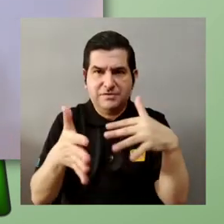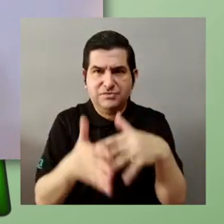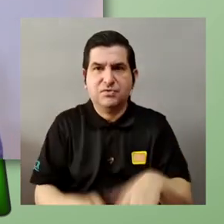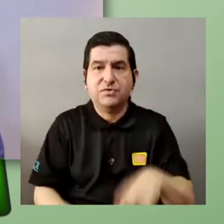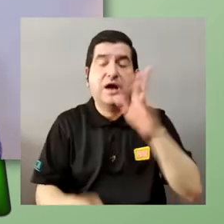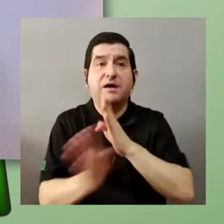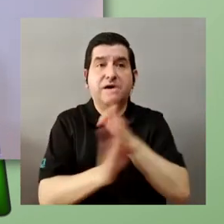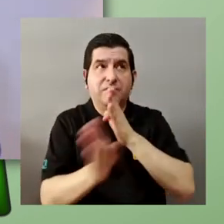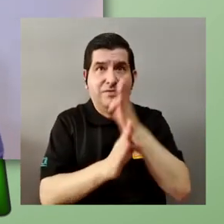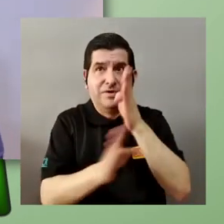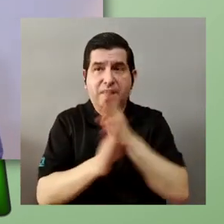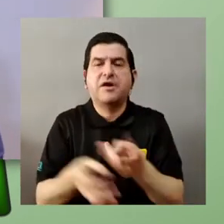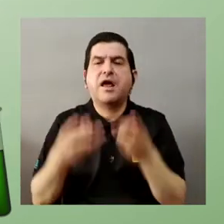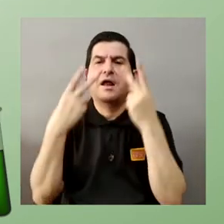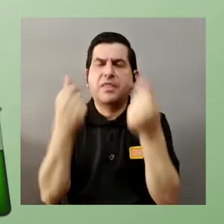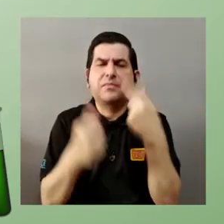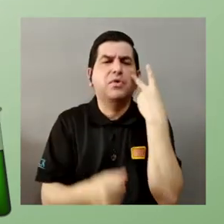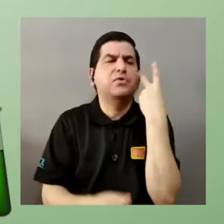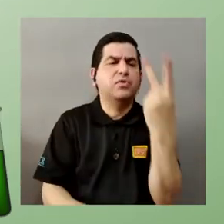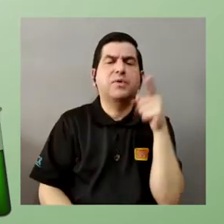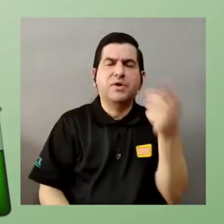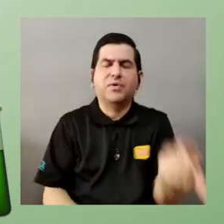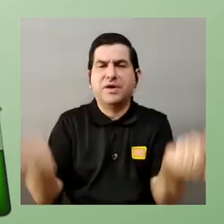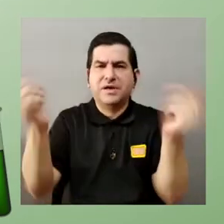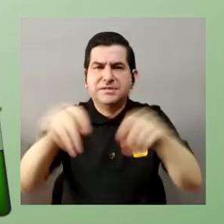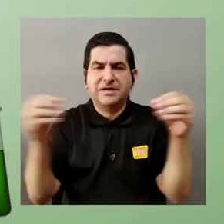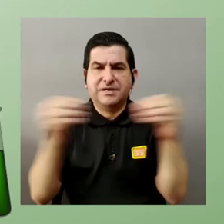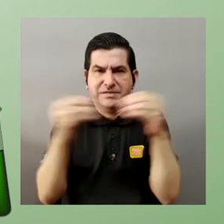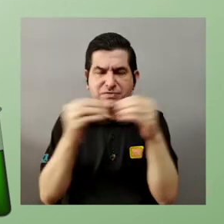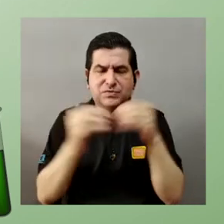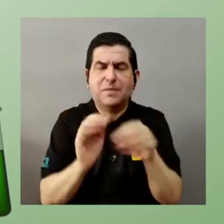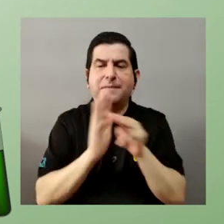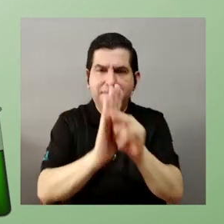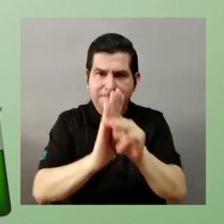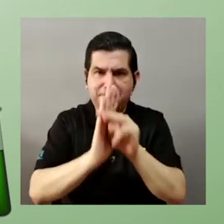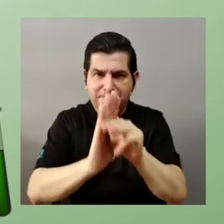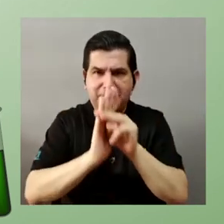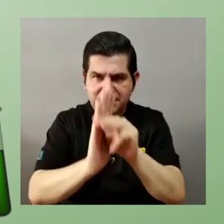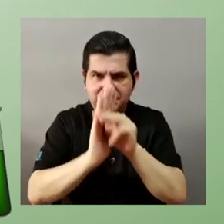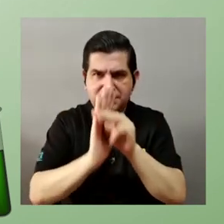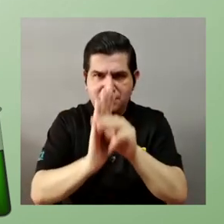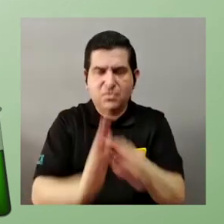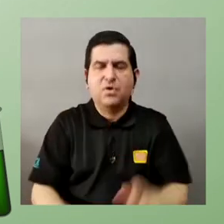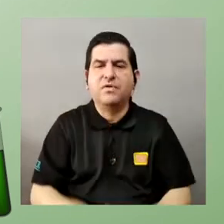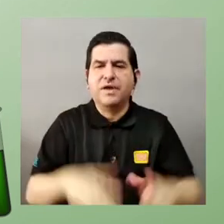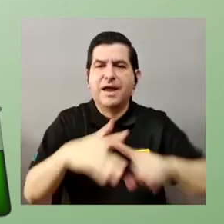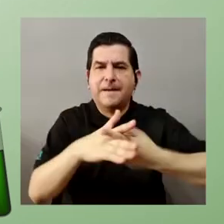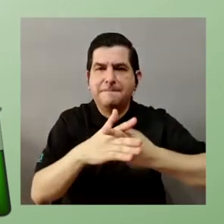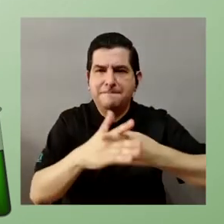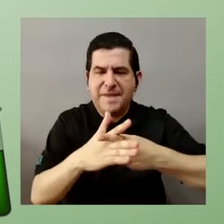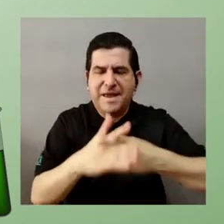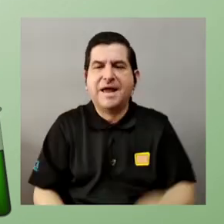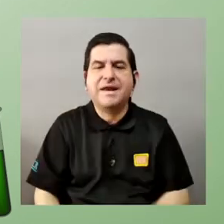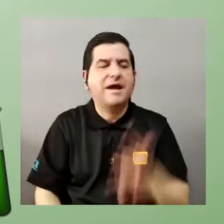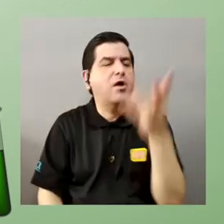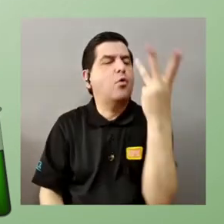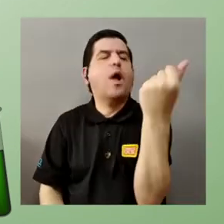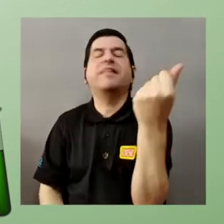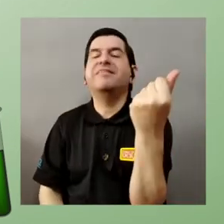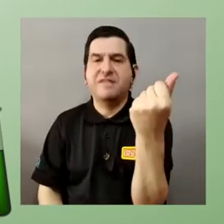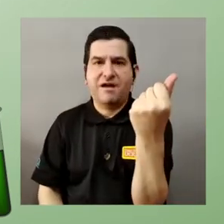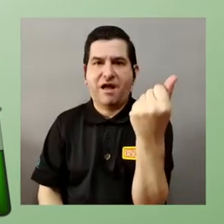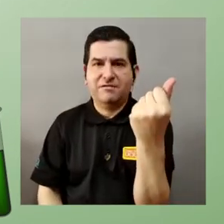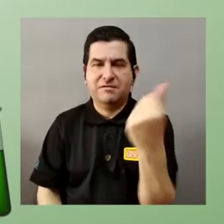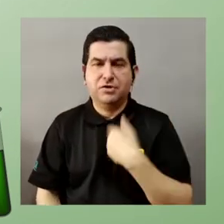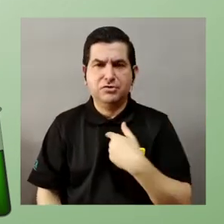estudiar alguna carrera y el pronto me pongo a ver que lo que está más de moda es la la mecánica cuántica